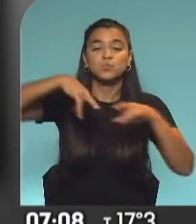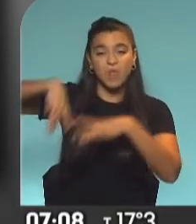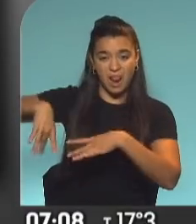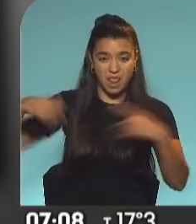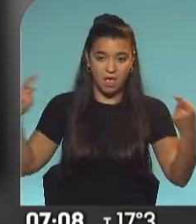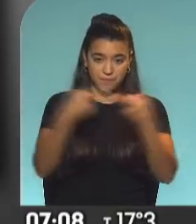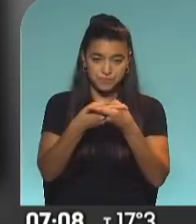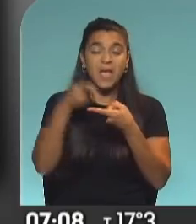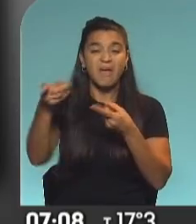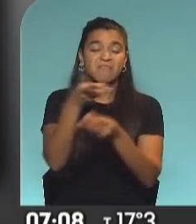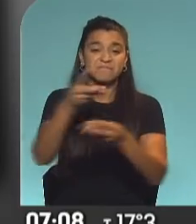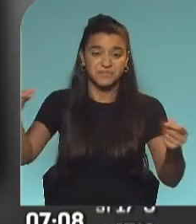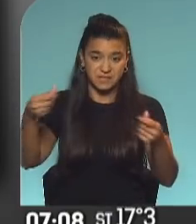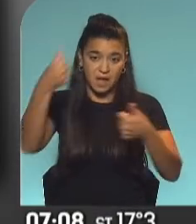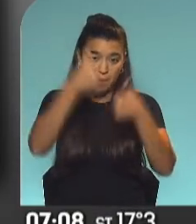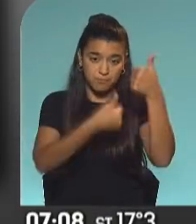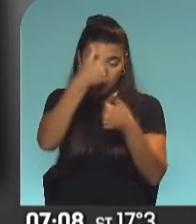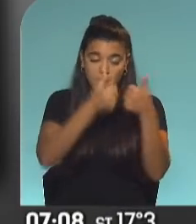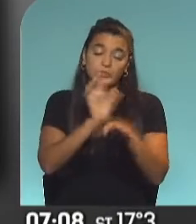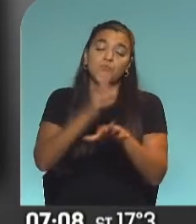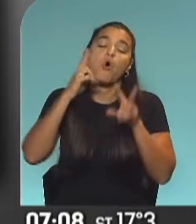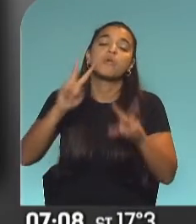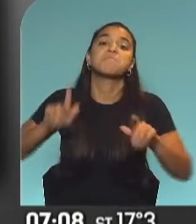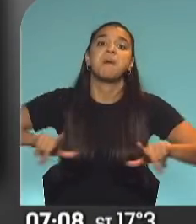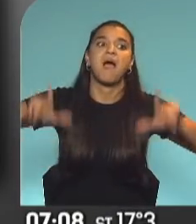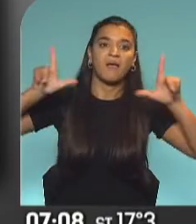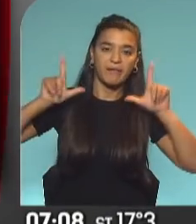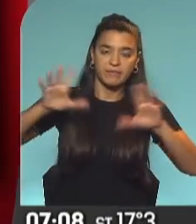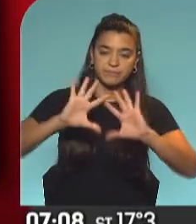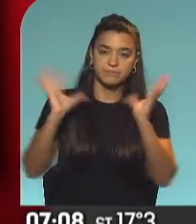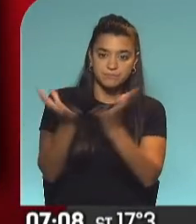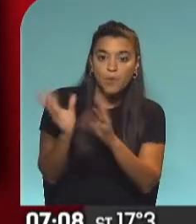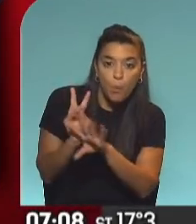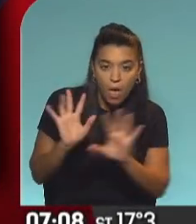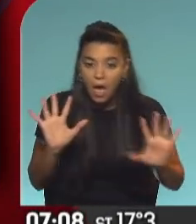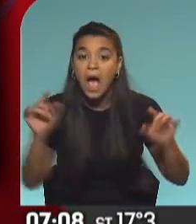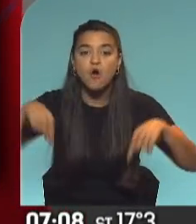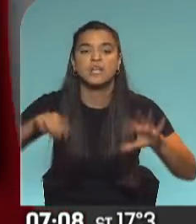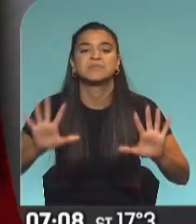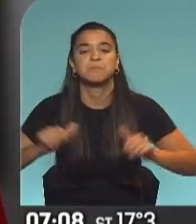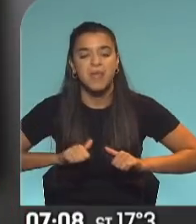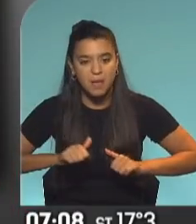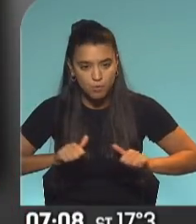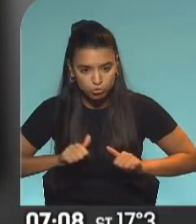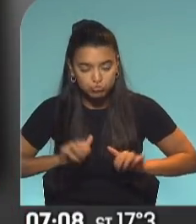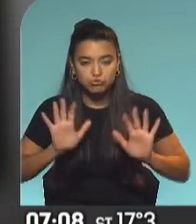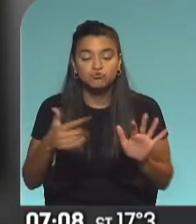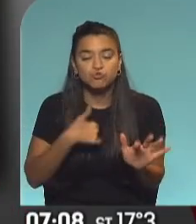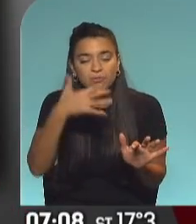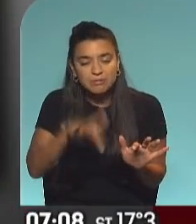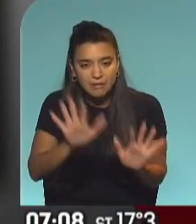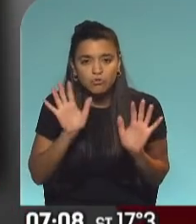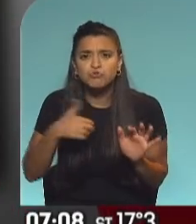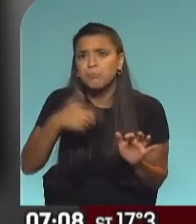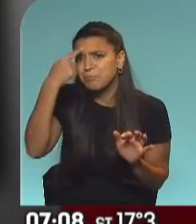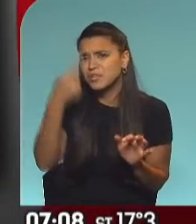Terminal Trenation, la imagen internacional, bueno, protegemos esto y después cuando... Ahora esperemos, no sé, yo entiendo que la